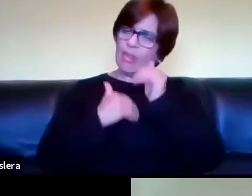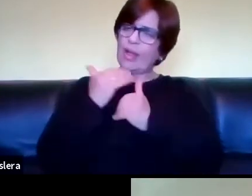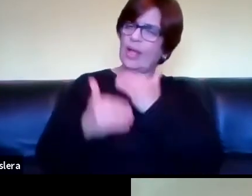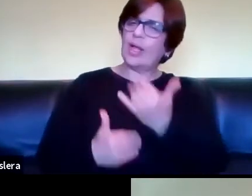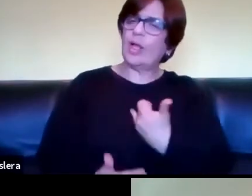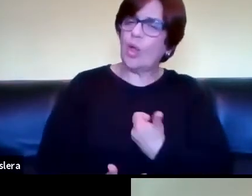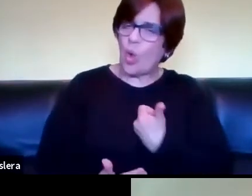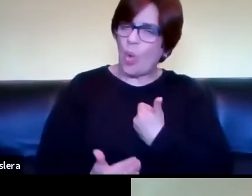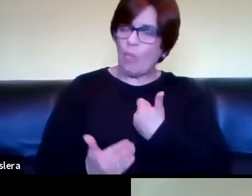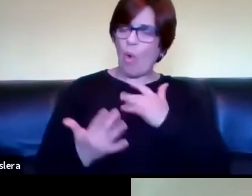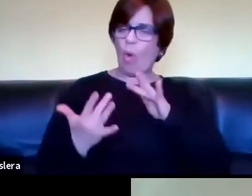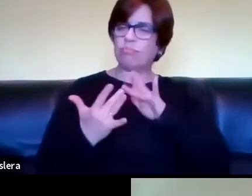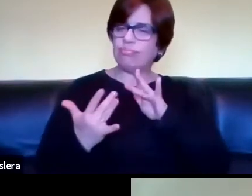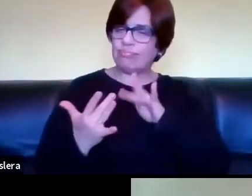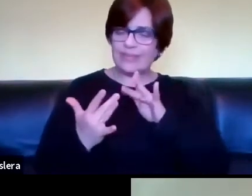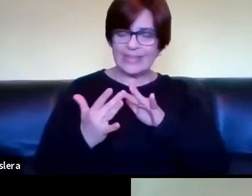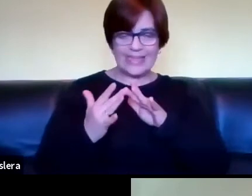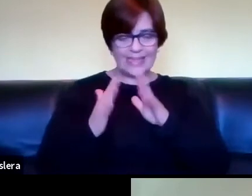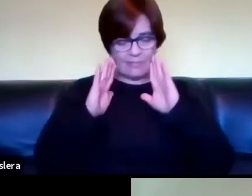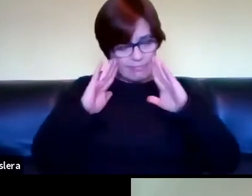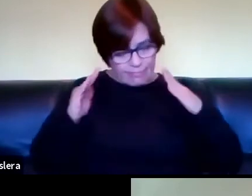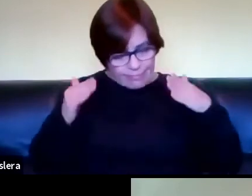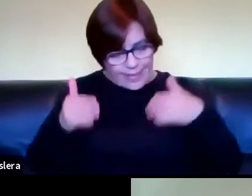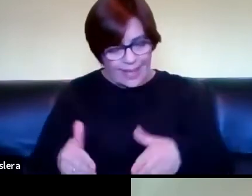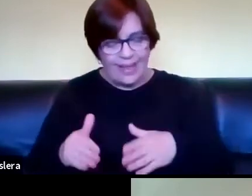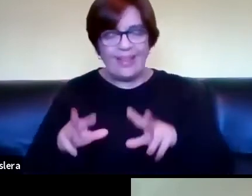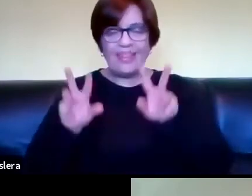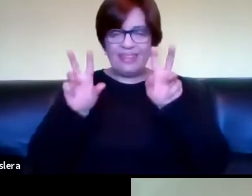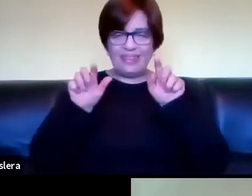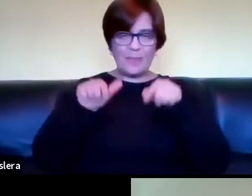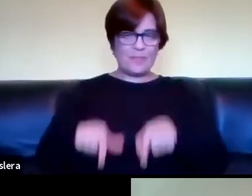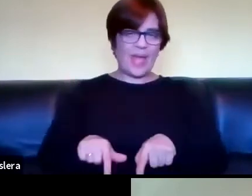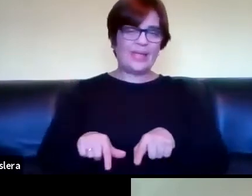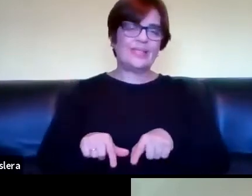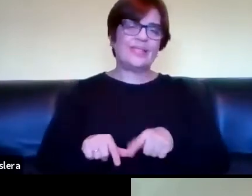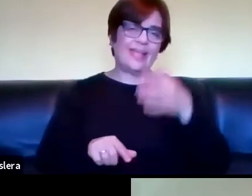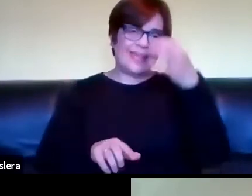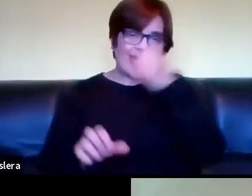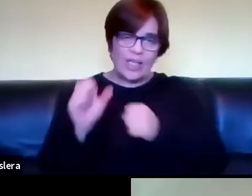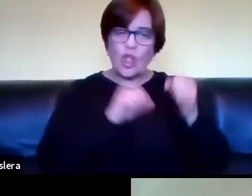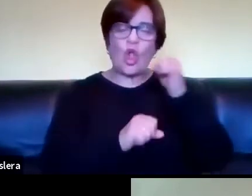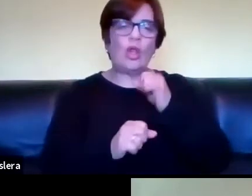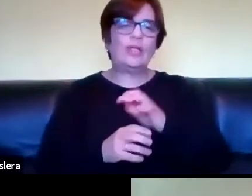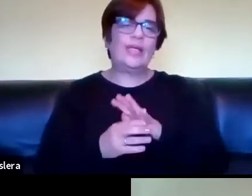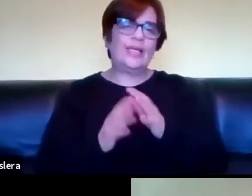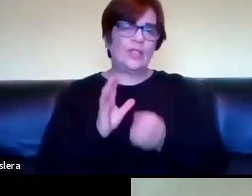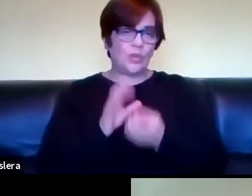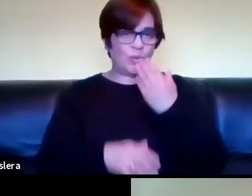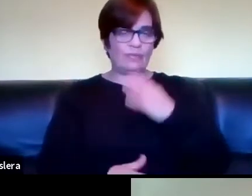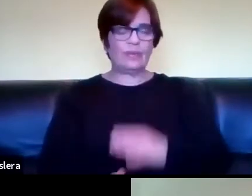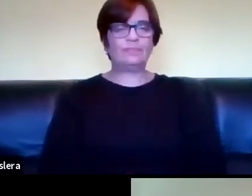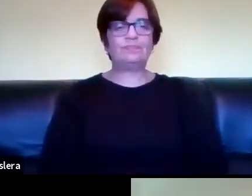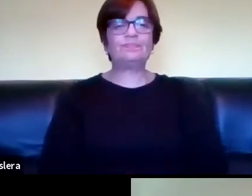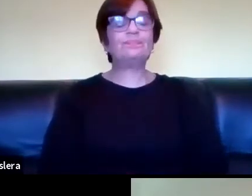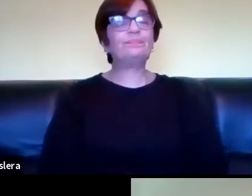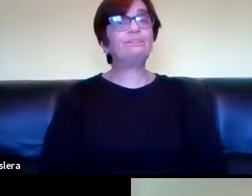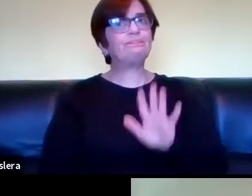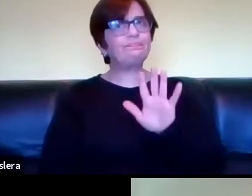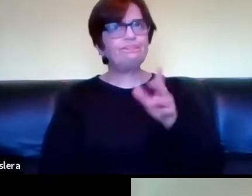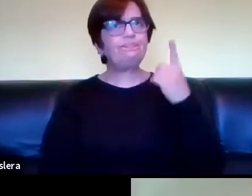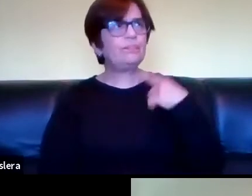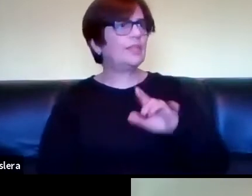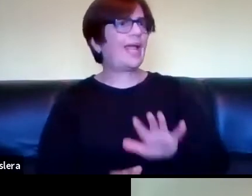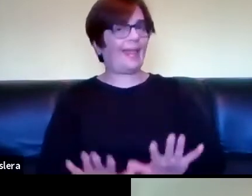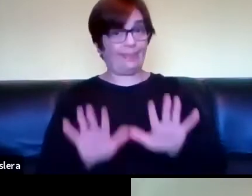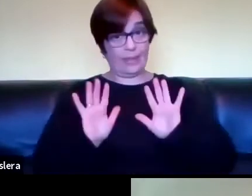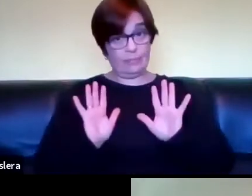aproximarte a este tema de estos temas que tienen que ver con las tecnologías y las tecnologías del lenguaje pero previo